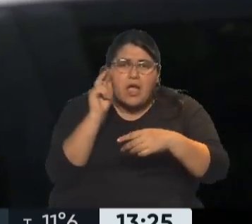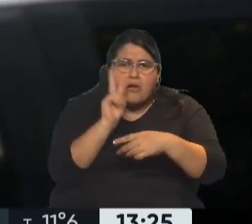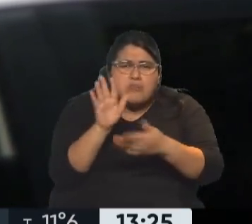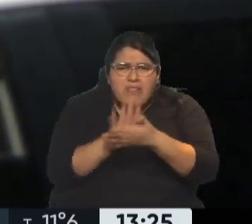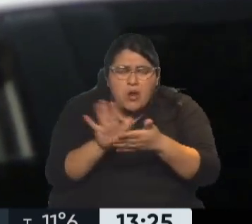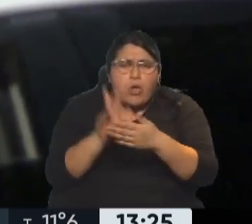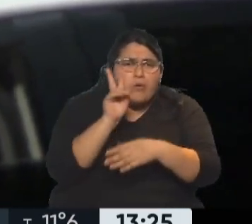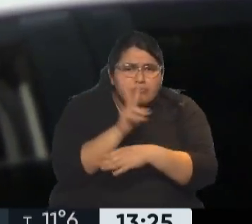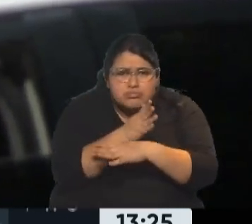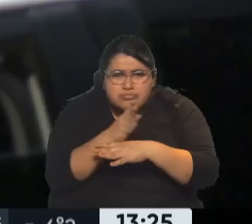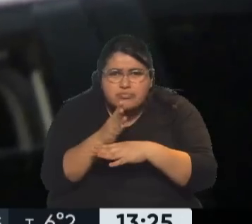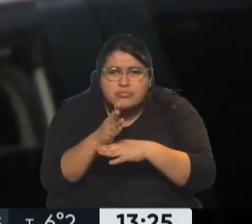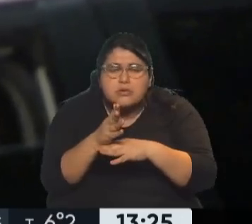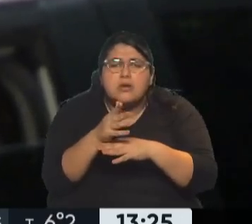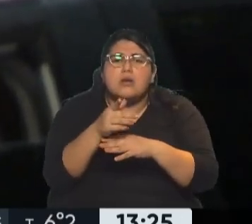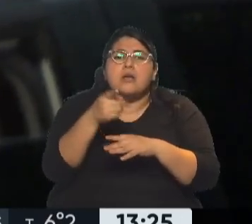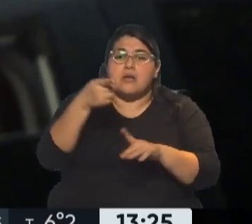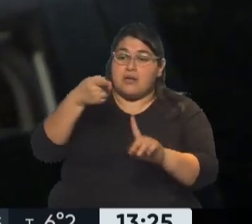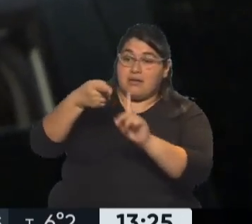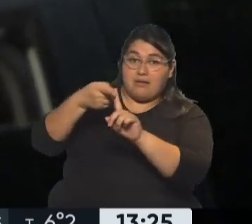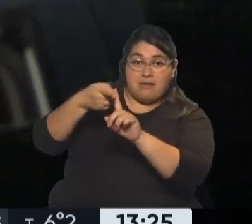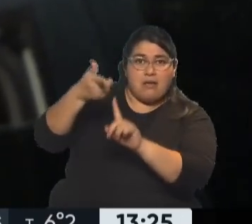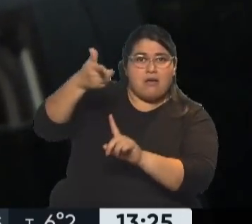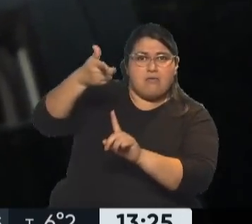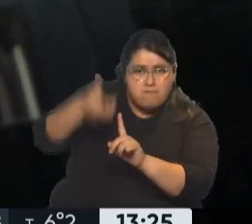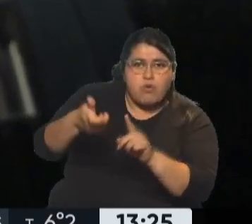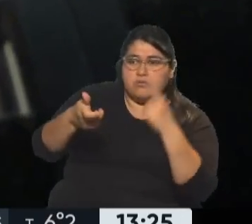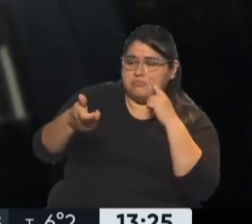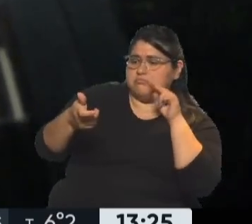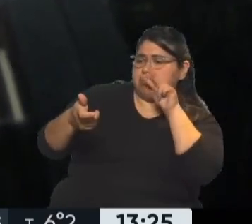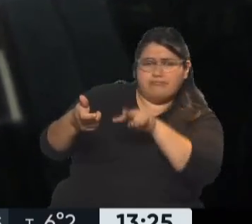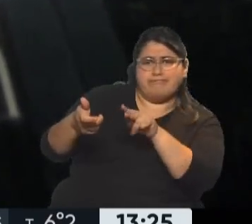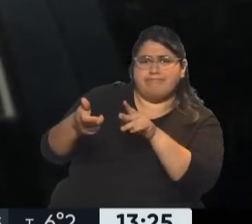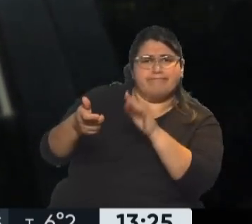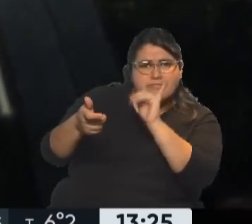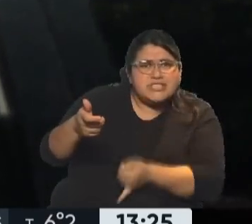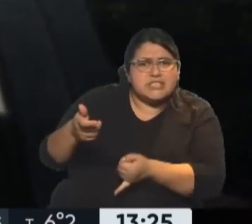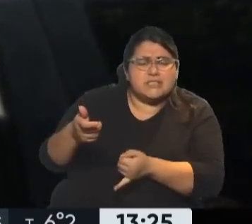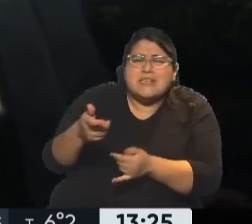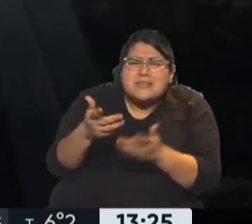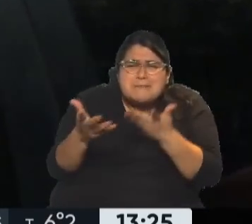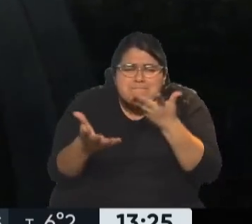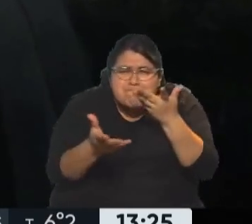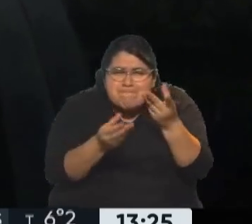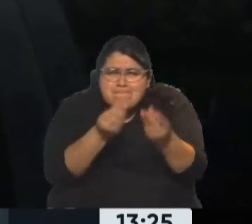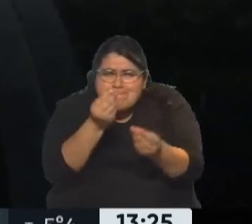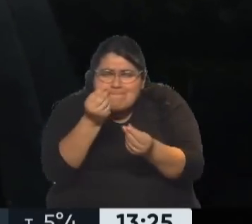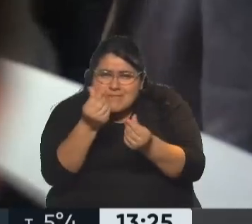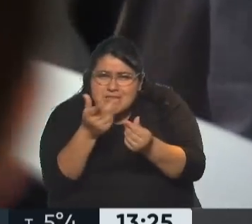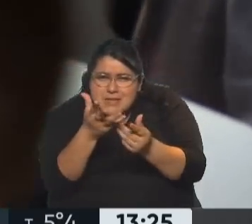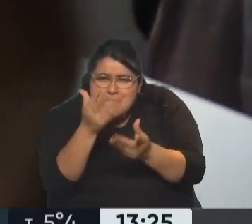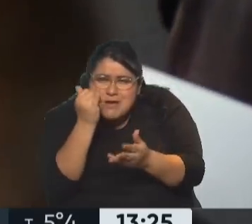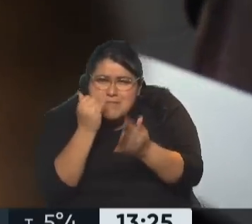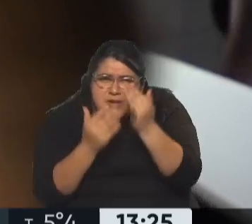damos cuenta que gatilla. Es decir, en ese momento era muy difícil de entender y muy difícil de